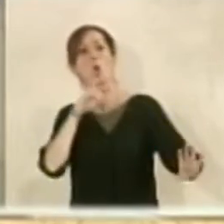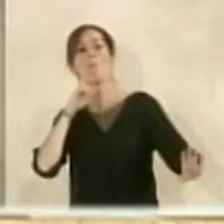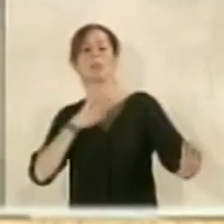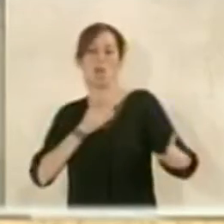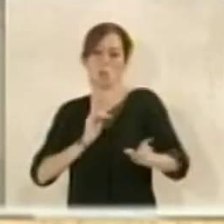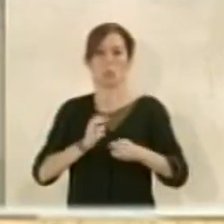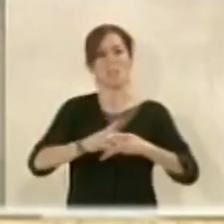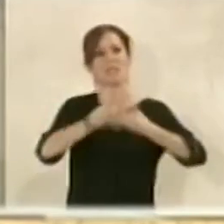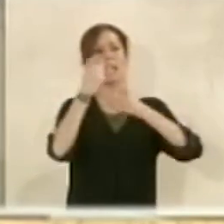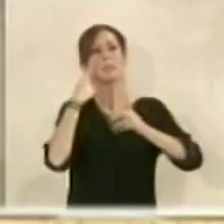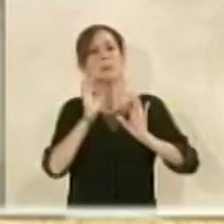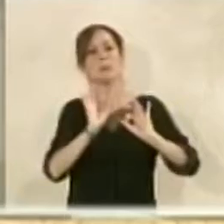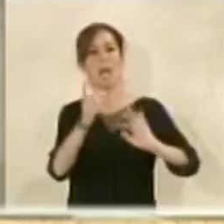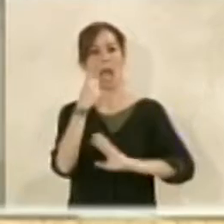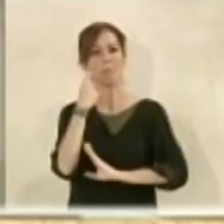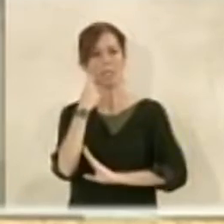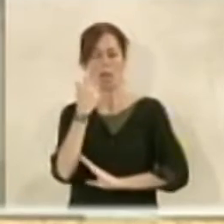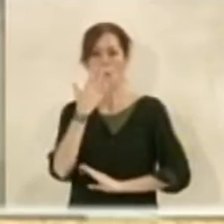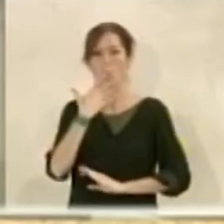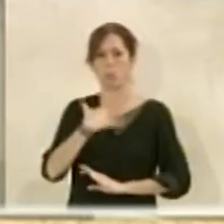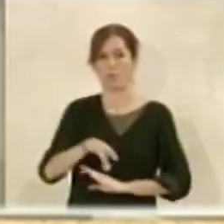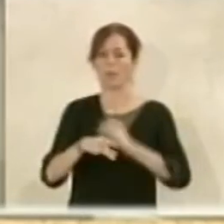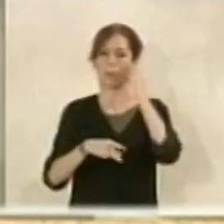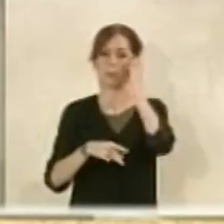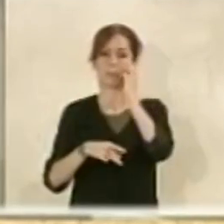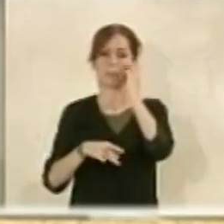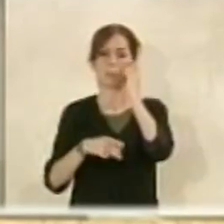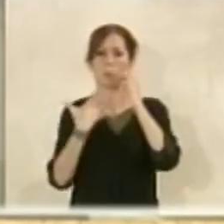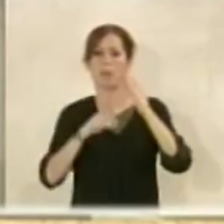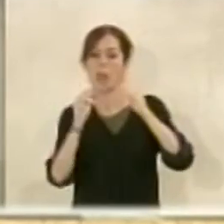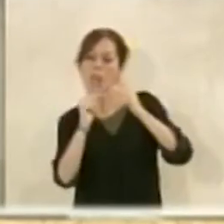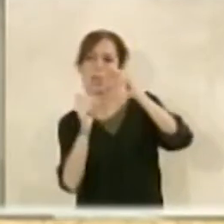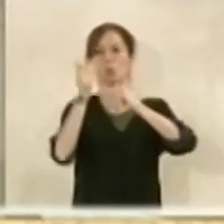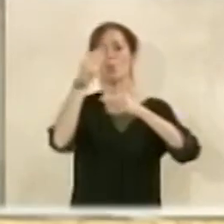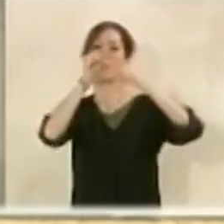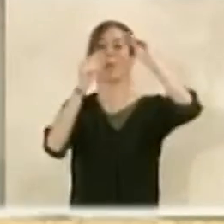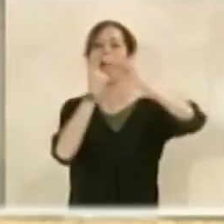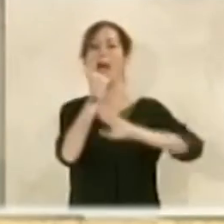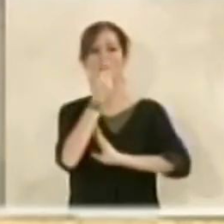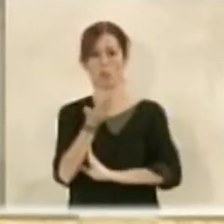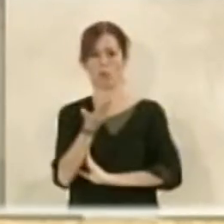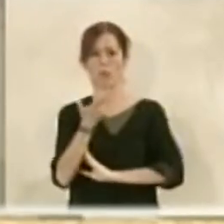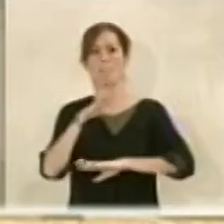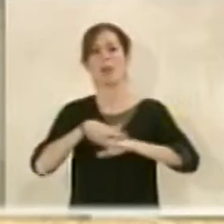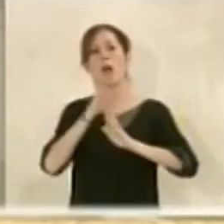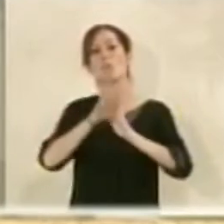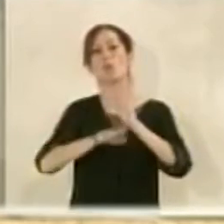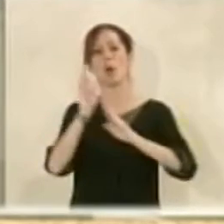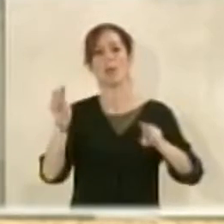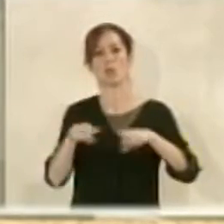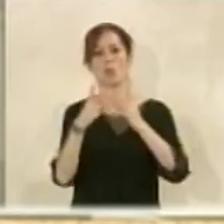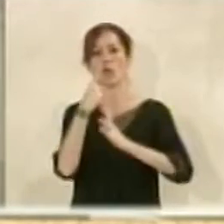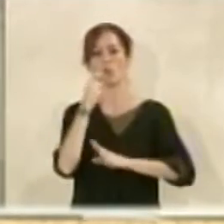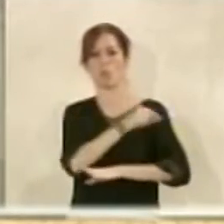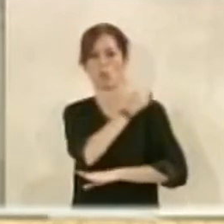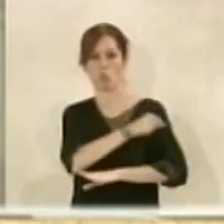patrimonial pero bueno sí era una fachada típica almerienses sobre la cual se podían haber levantado algún remonte y haber hecho posible que el programa social de la Cruz Roja entrase como va